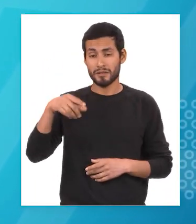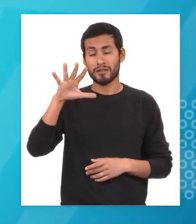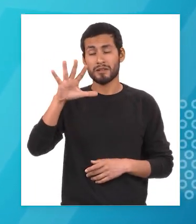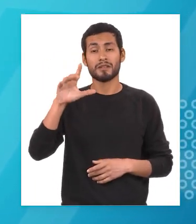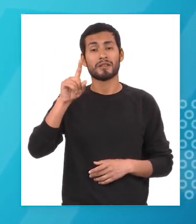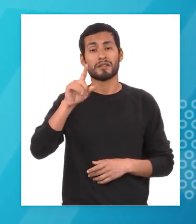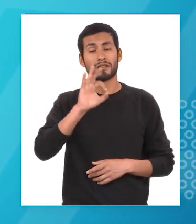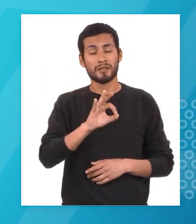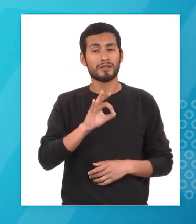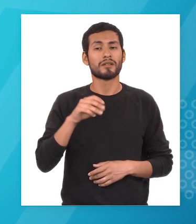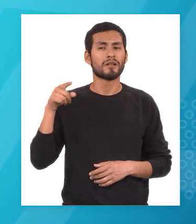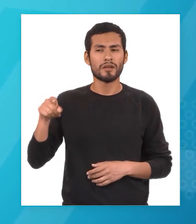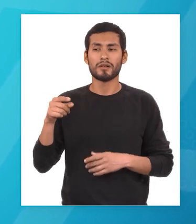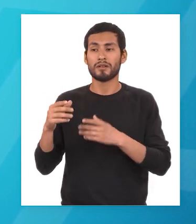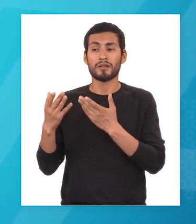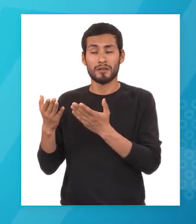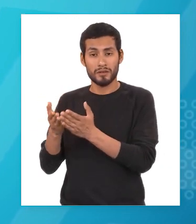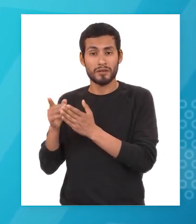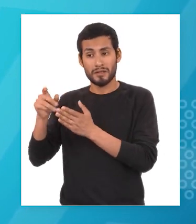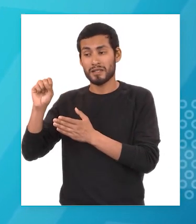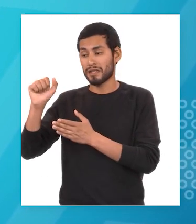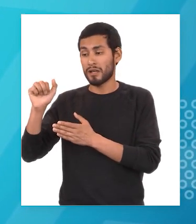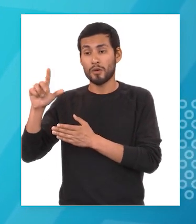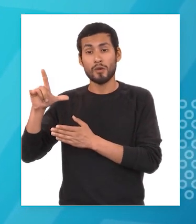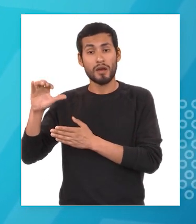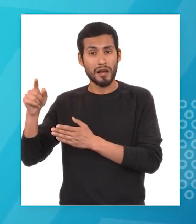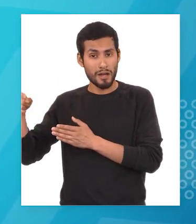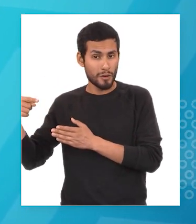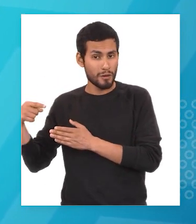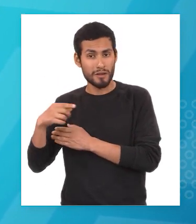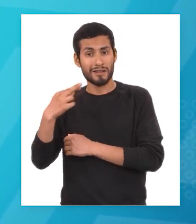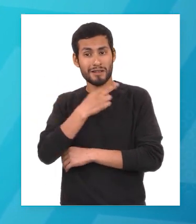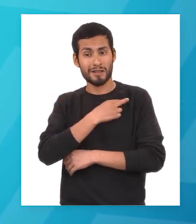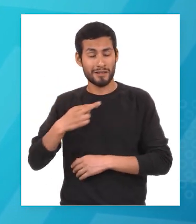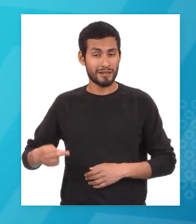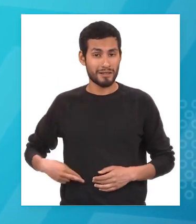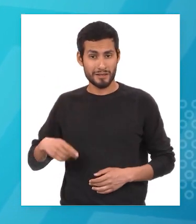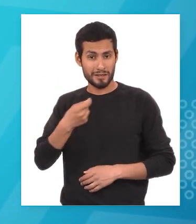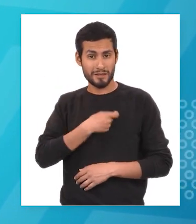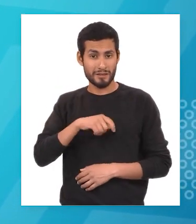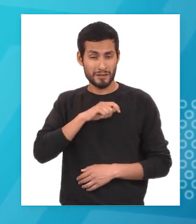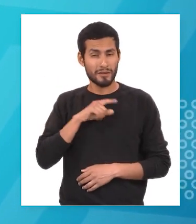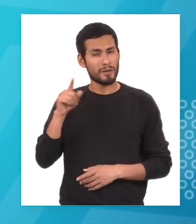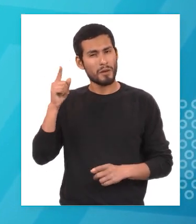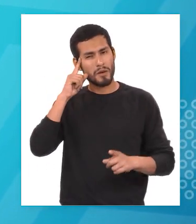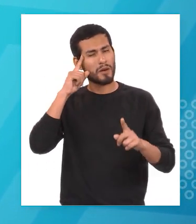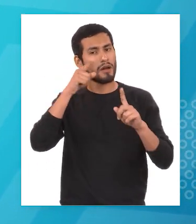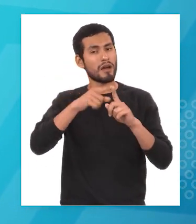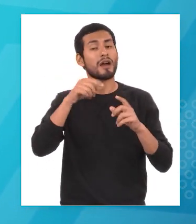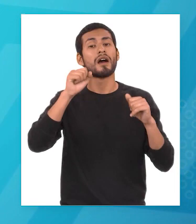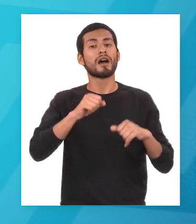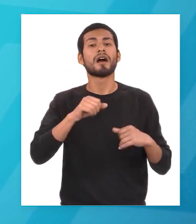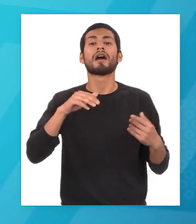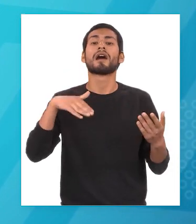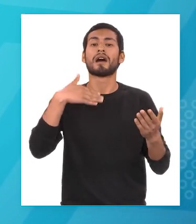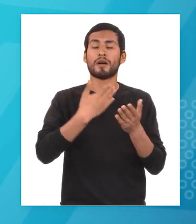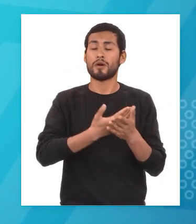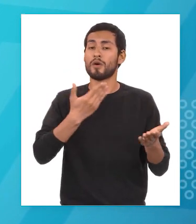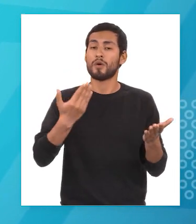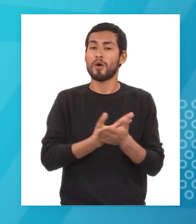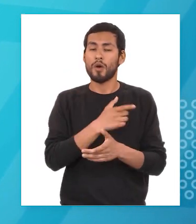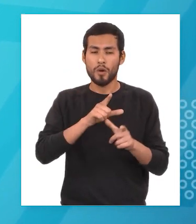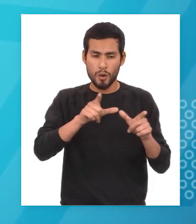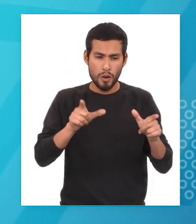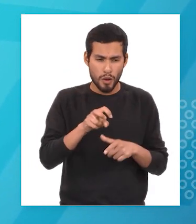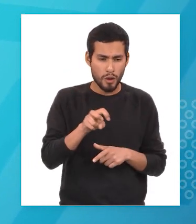1519 salió del puerto de sanlúcar enviado por los reyes de españa con el fin de llegar con